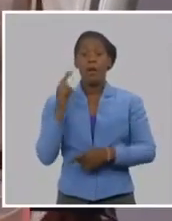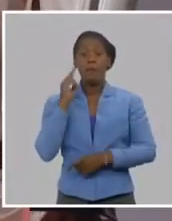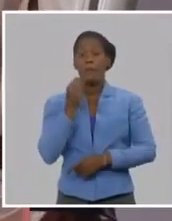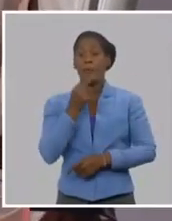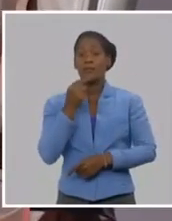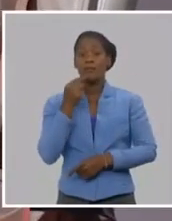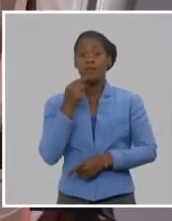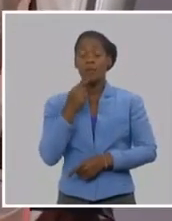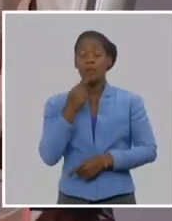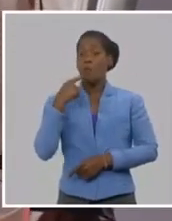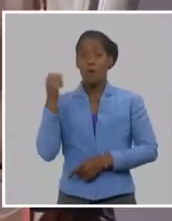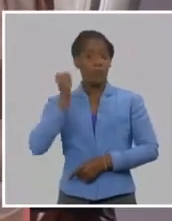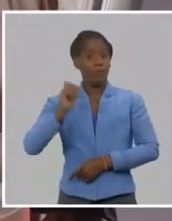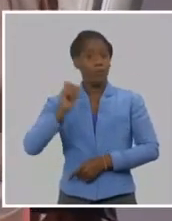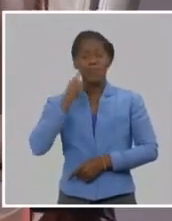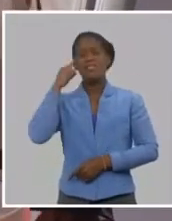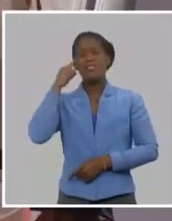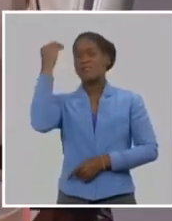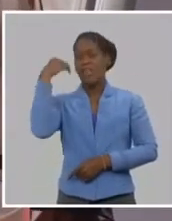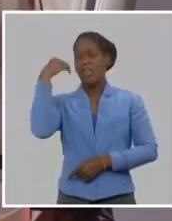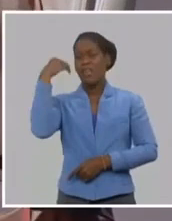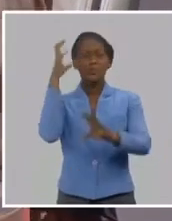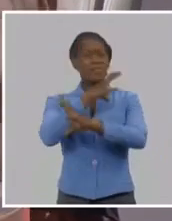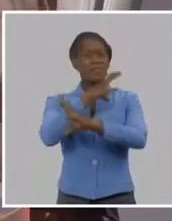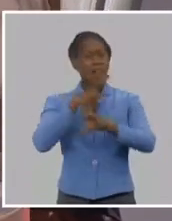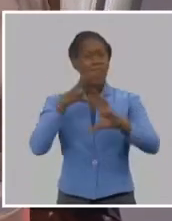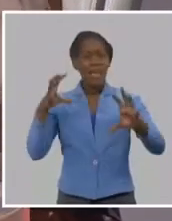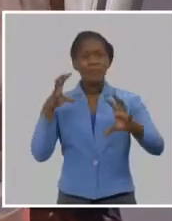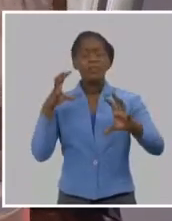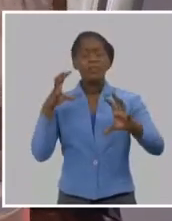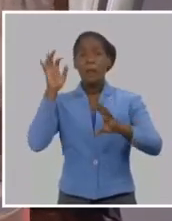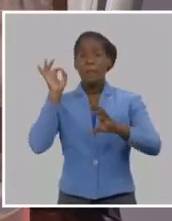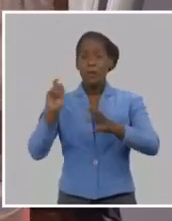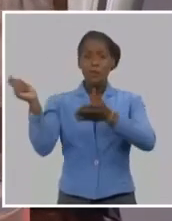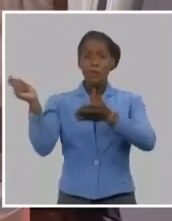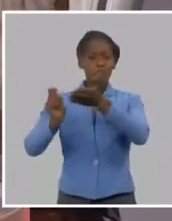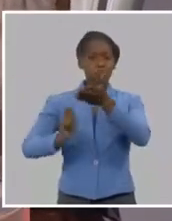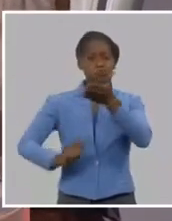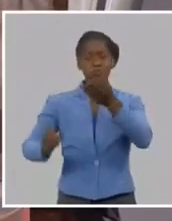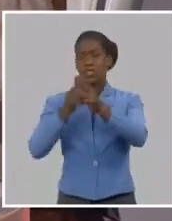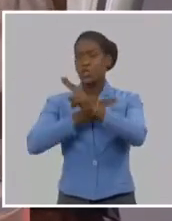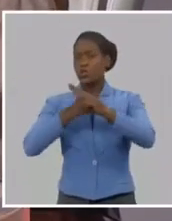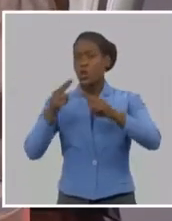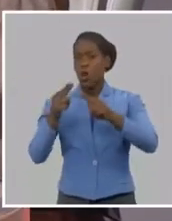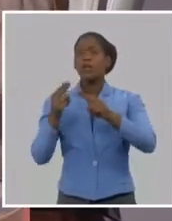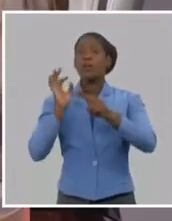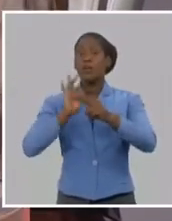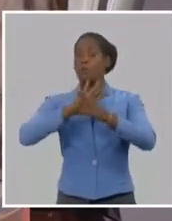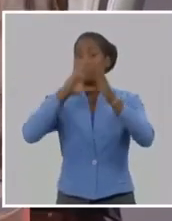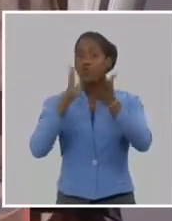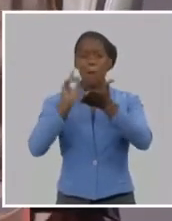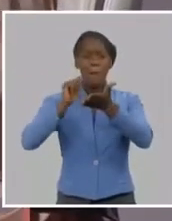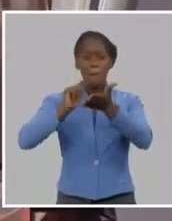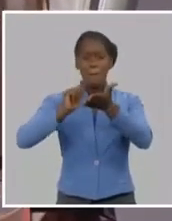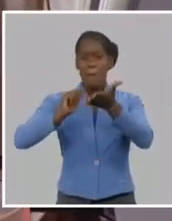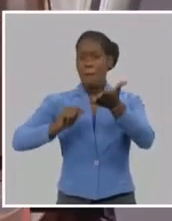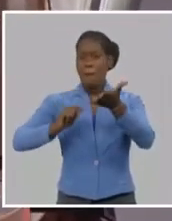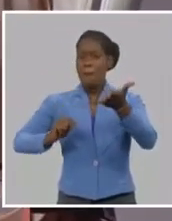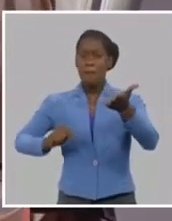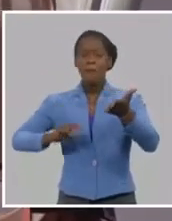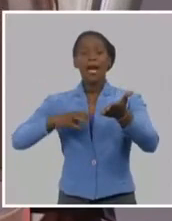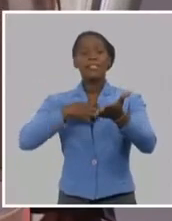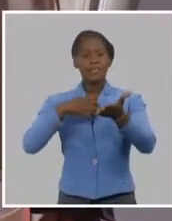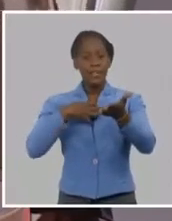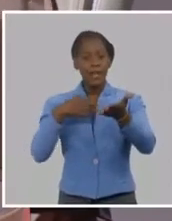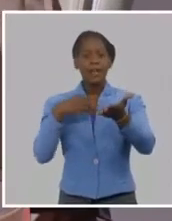alguno tonto. Era demasiado brillante, como decía el Ignacio Castillo, que como que no se daba cuenta de su